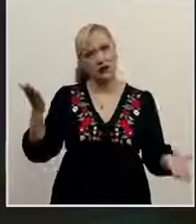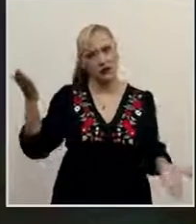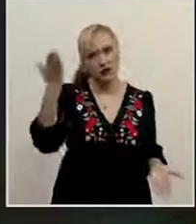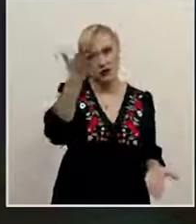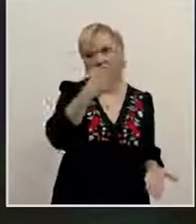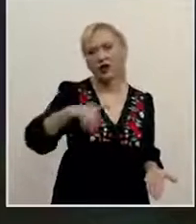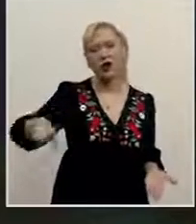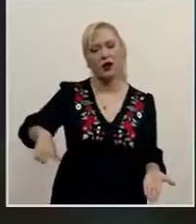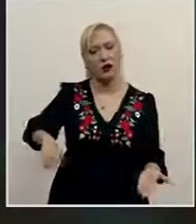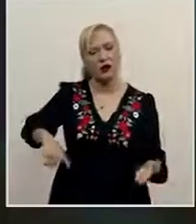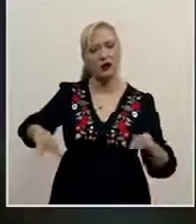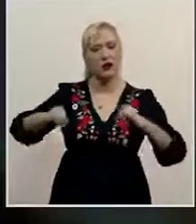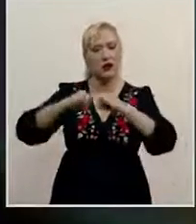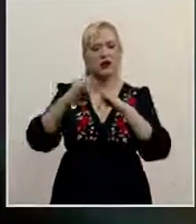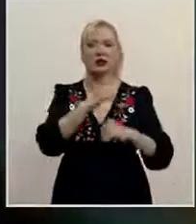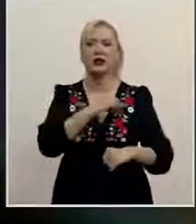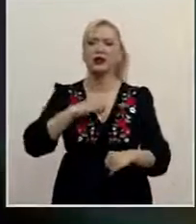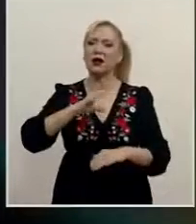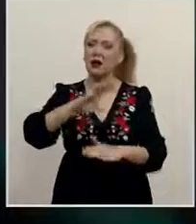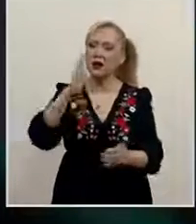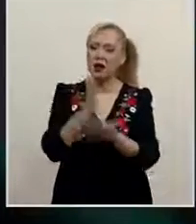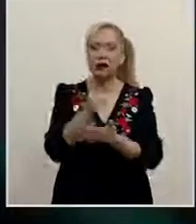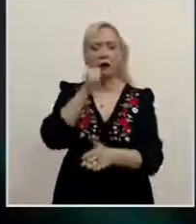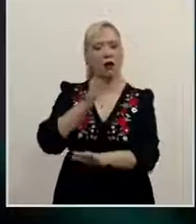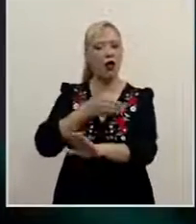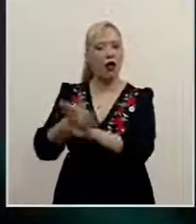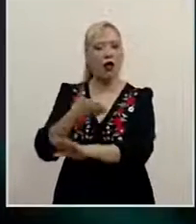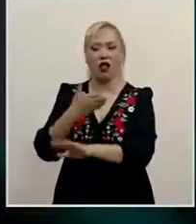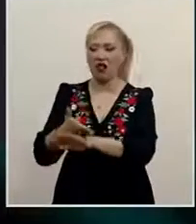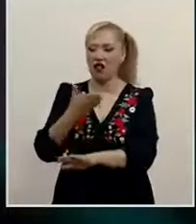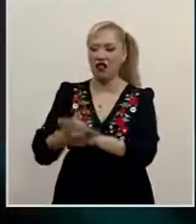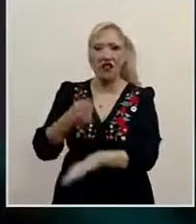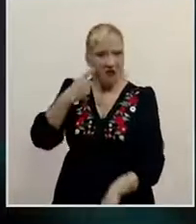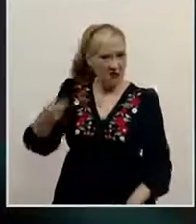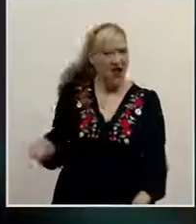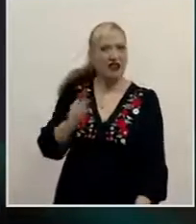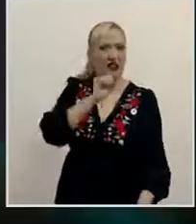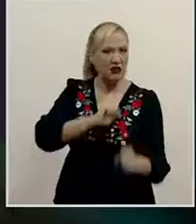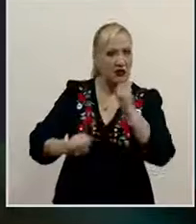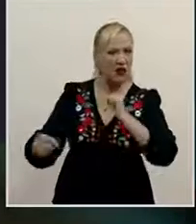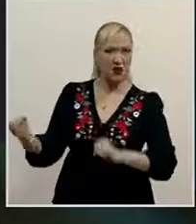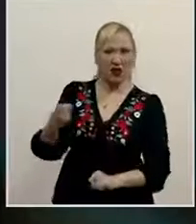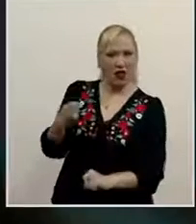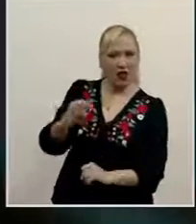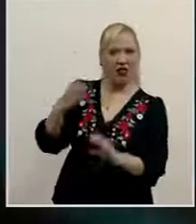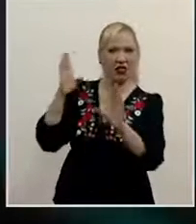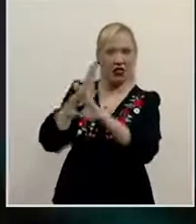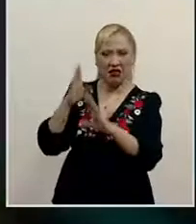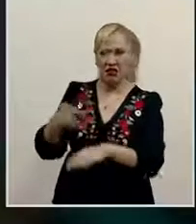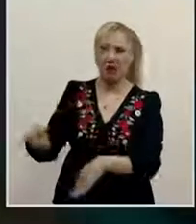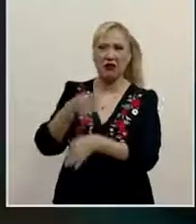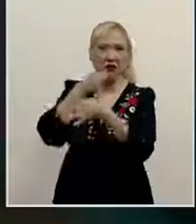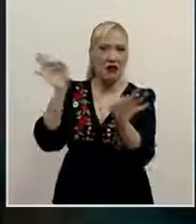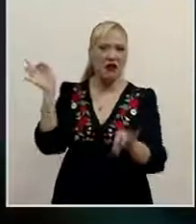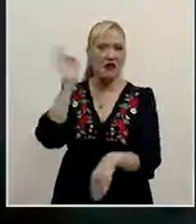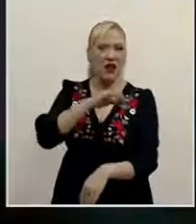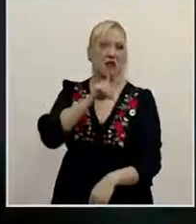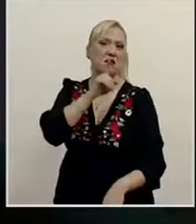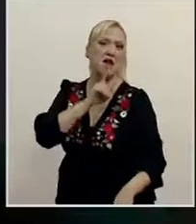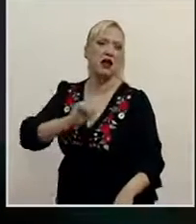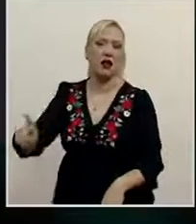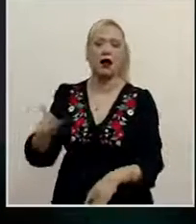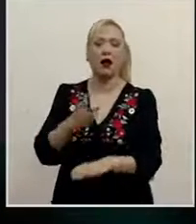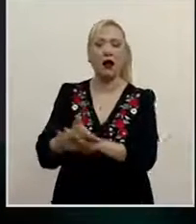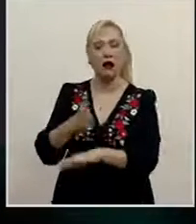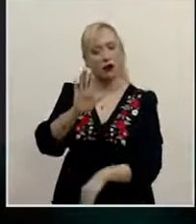erradiquen el discurso de odio, cumplan con sus obligaciones en la materia, así como en la prevención